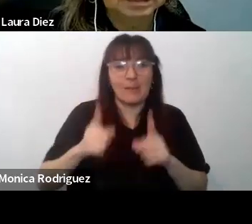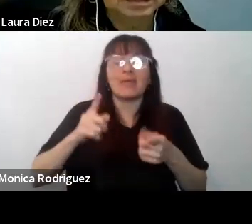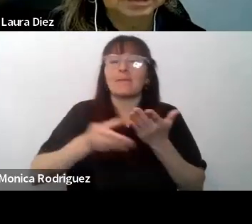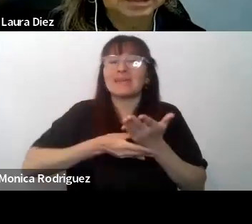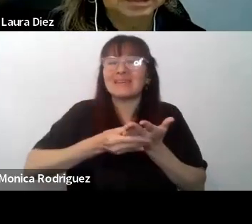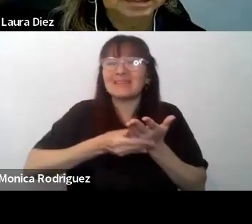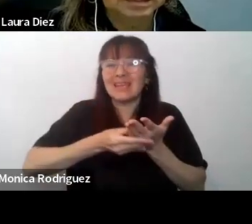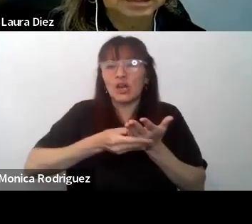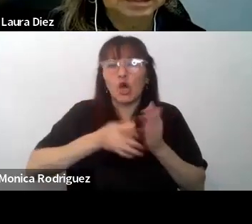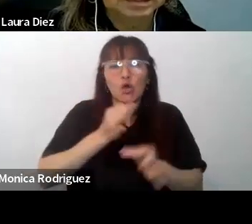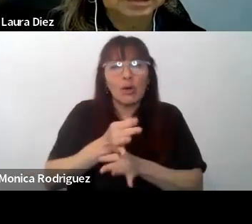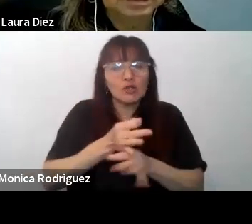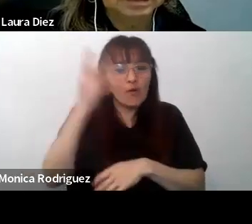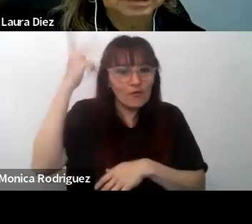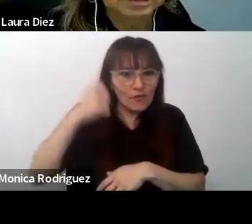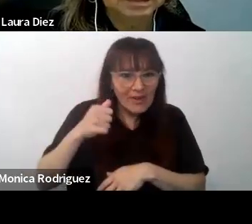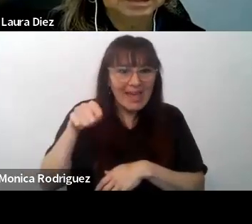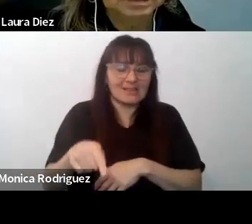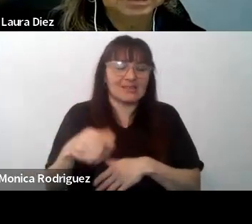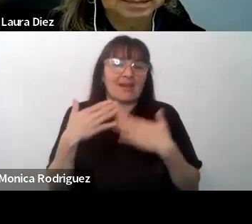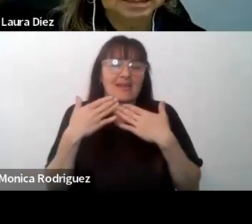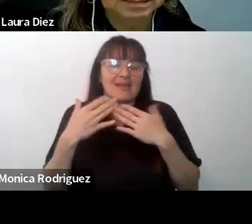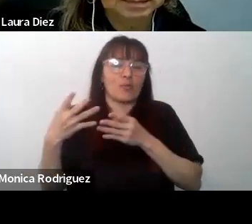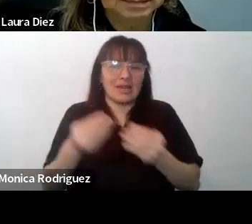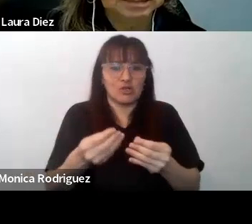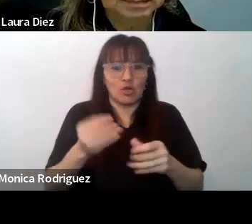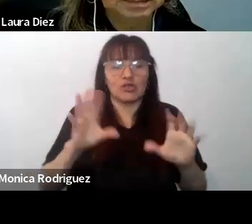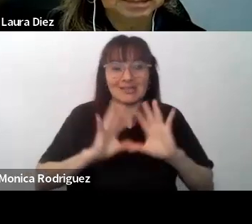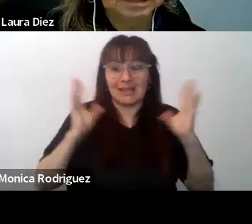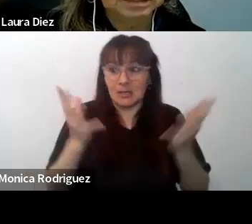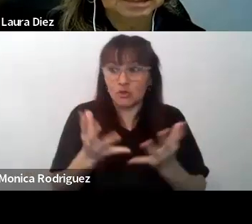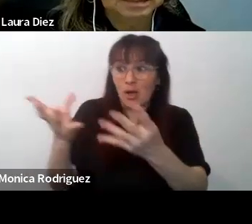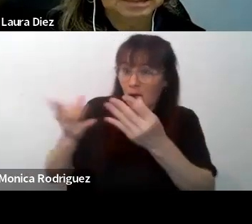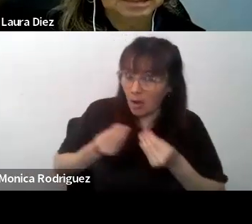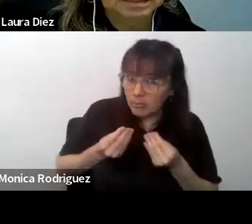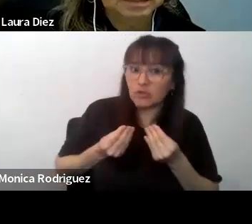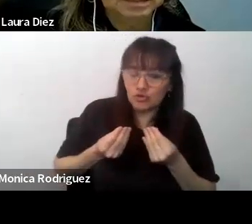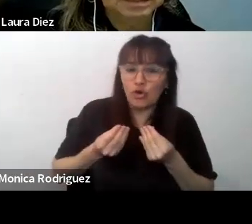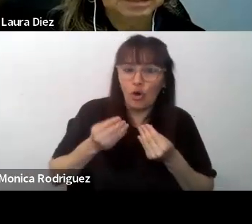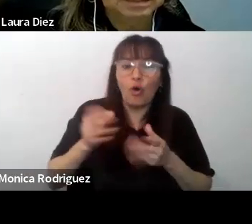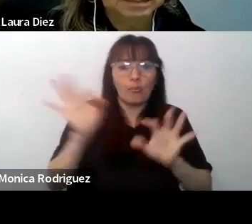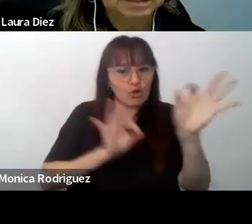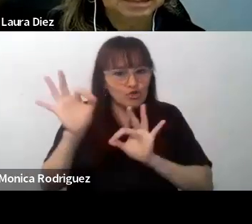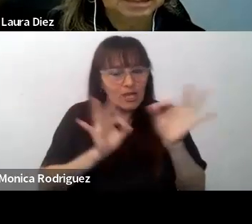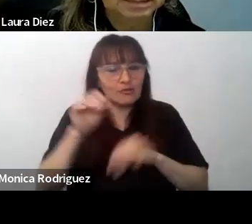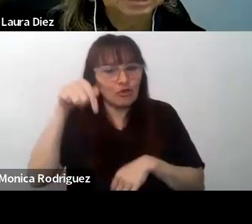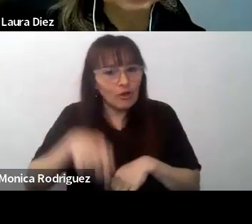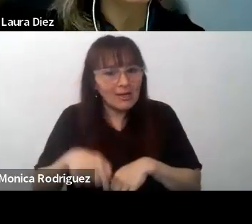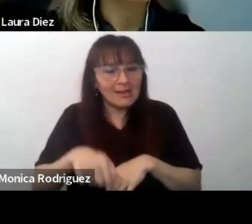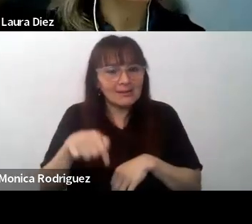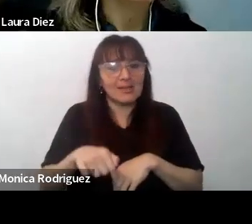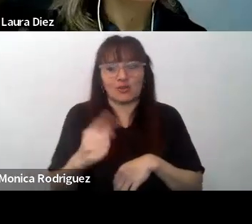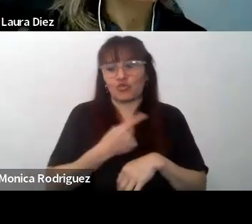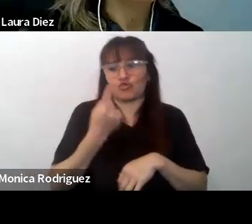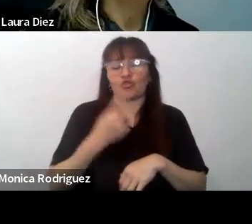de Francia, a través del Área de Cooperación Internacional, nos apoyó en este proyecto que hemos estado preparando